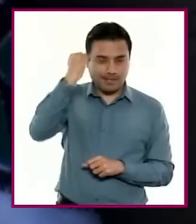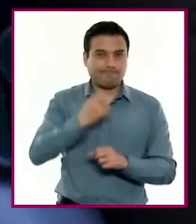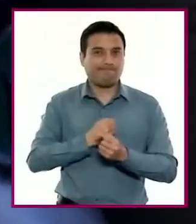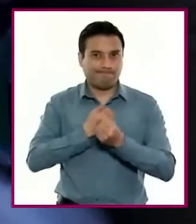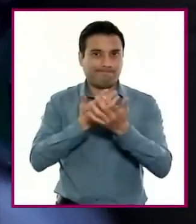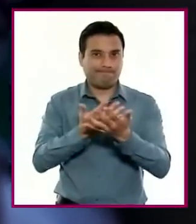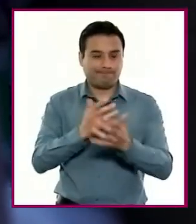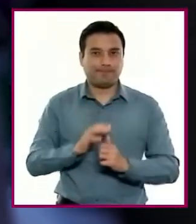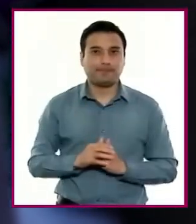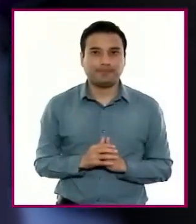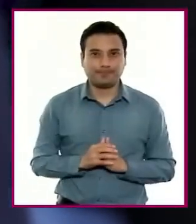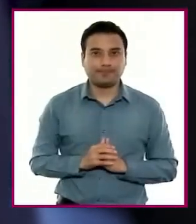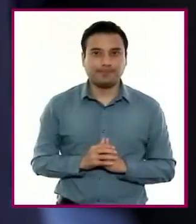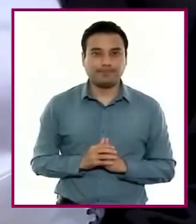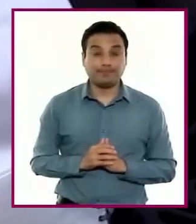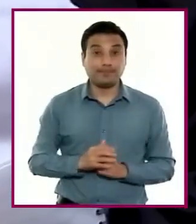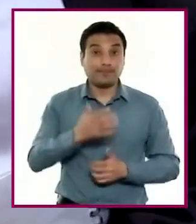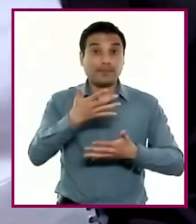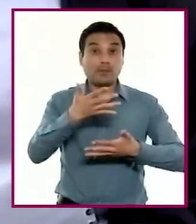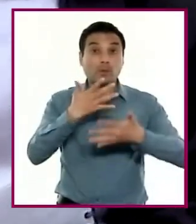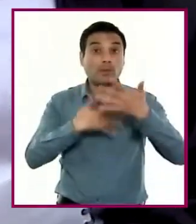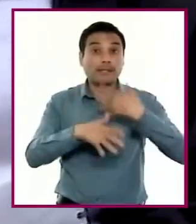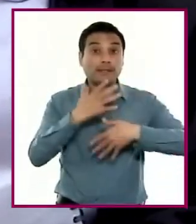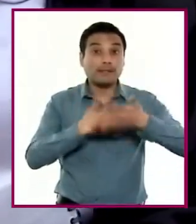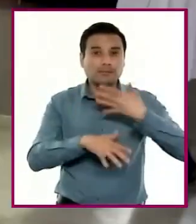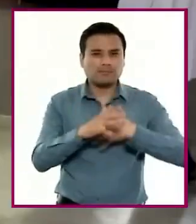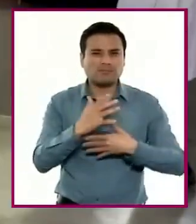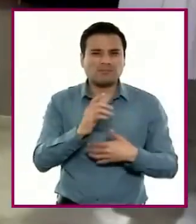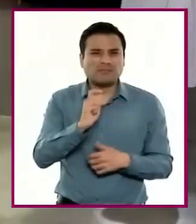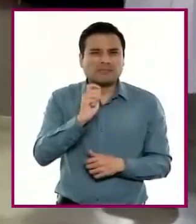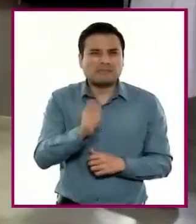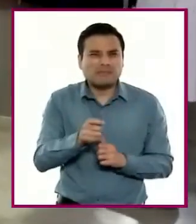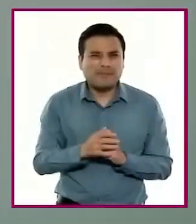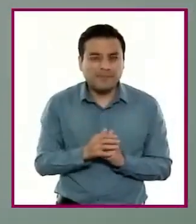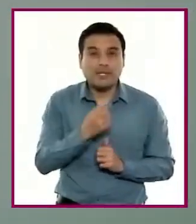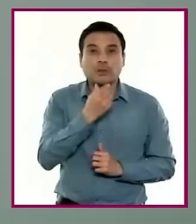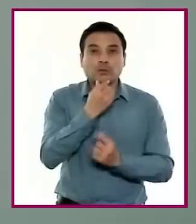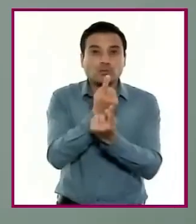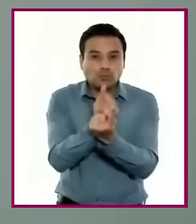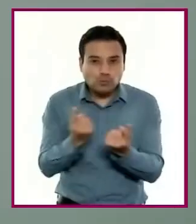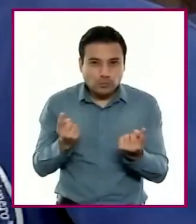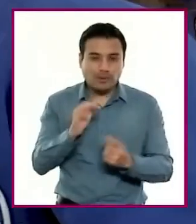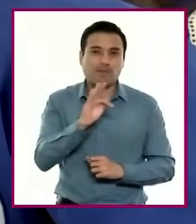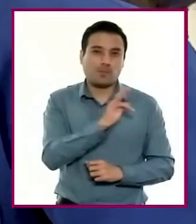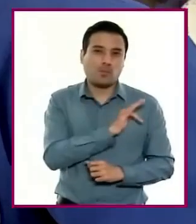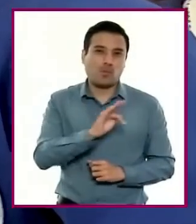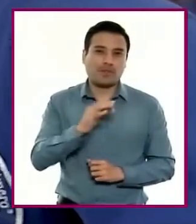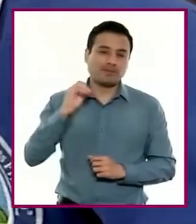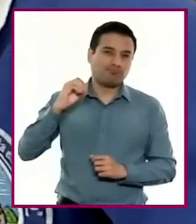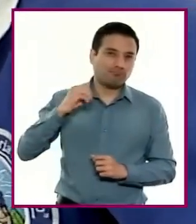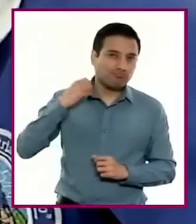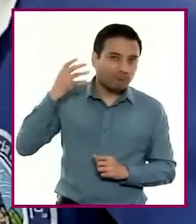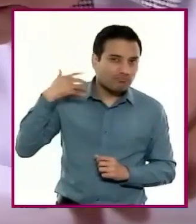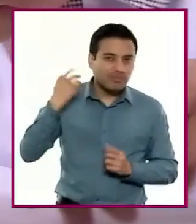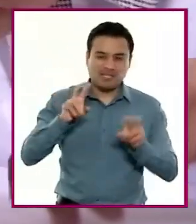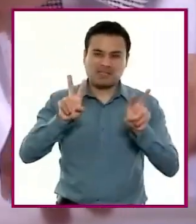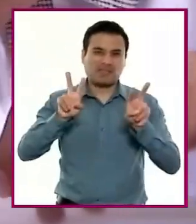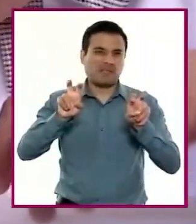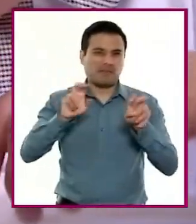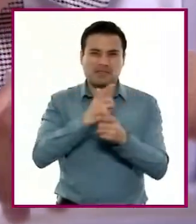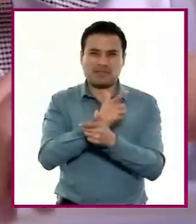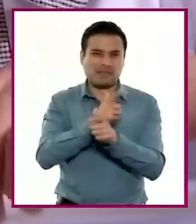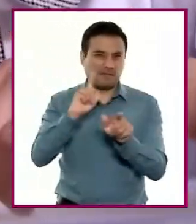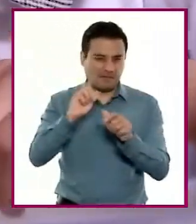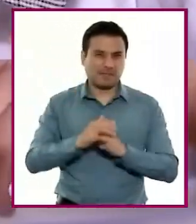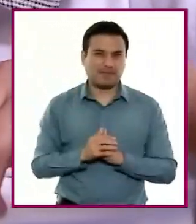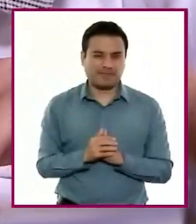En cuanto a la oralidad, se busca que niñas y niños realicen exposiciones sobre temas libres y específicos para las que